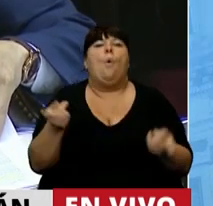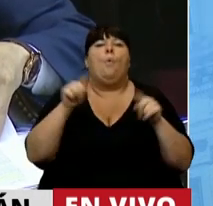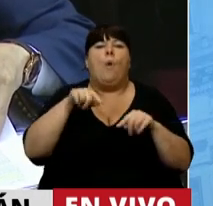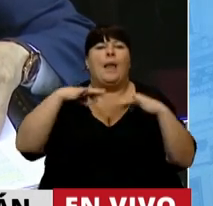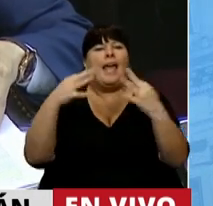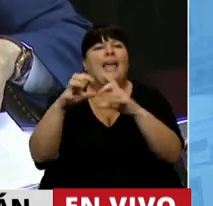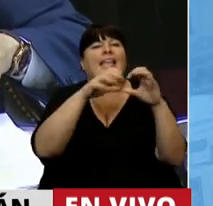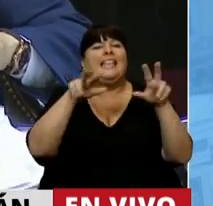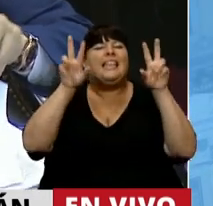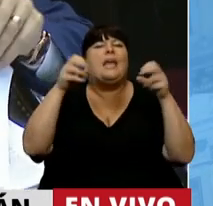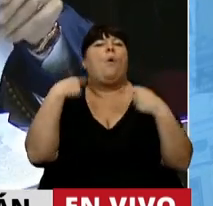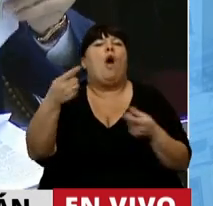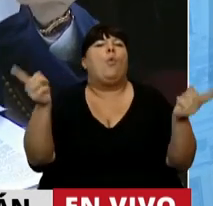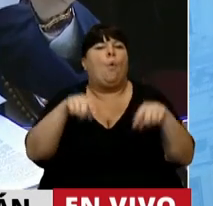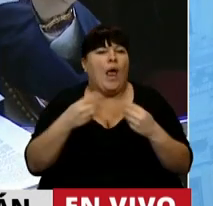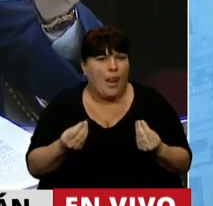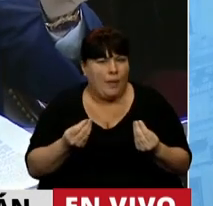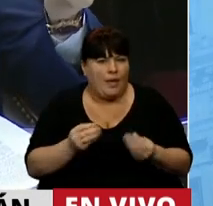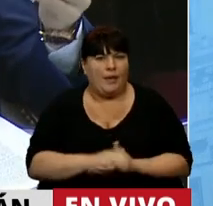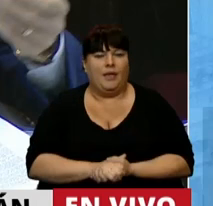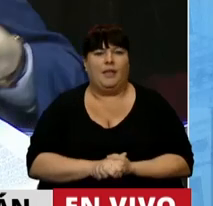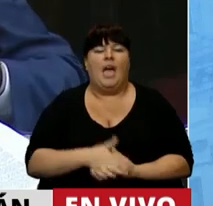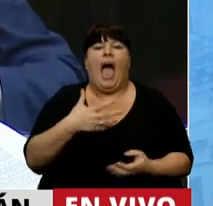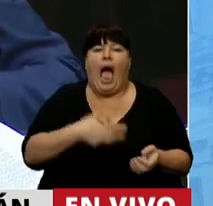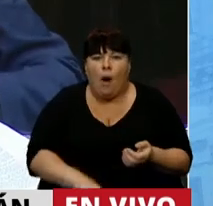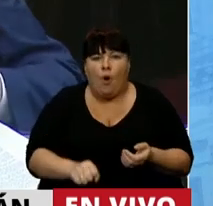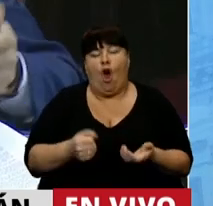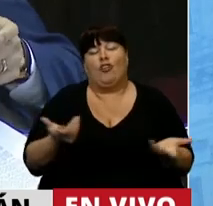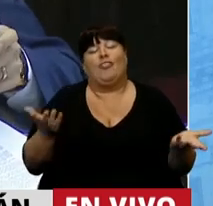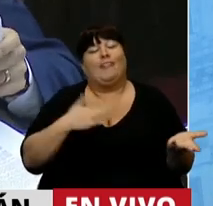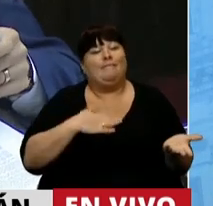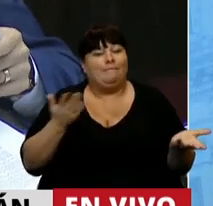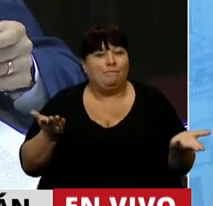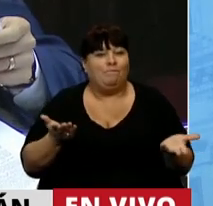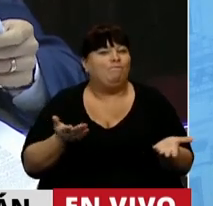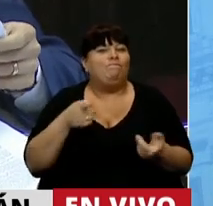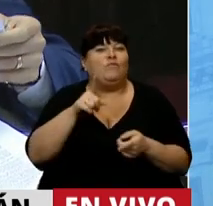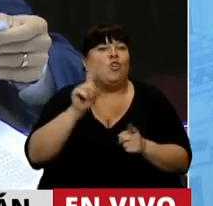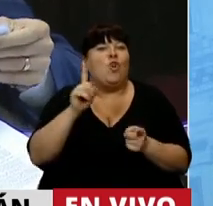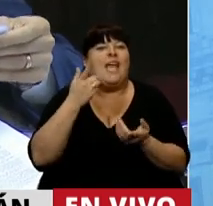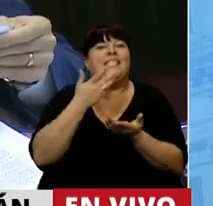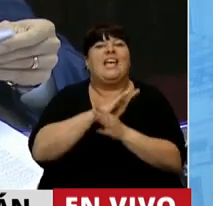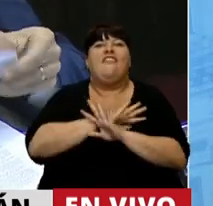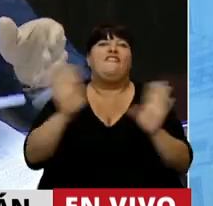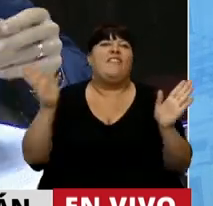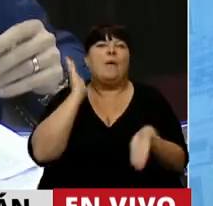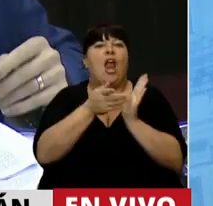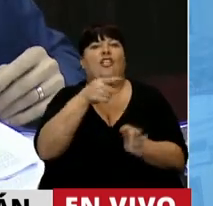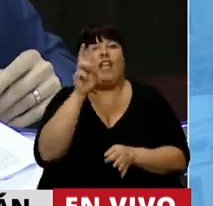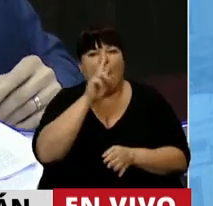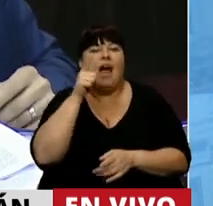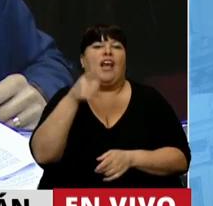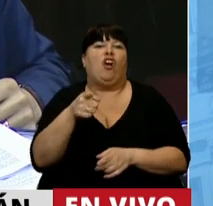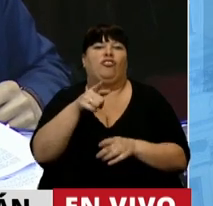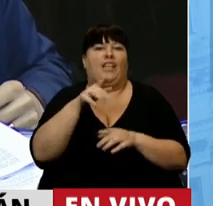volver en esta Cámara a tratar estos temas, señor presidente? Y el aborto, lamentablemente, no erradica la violencia contra la mujer